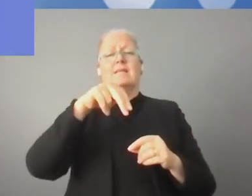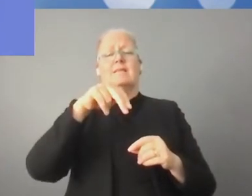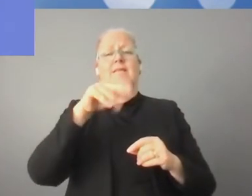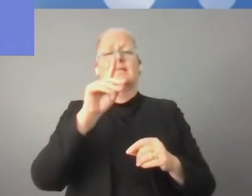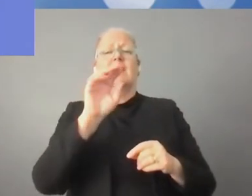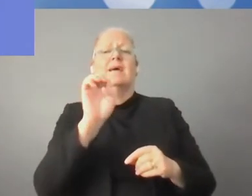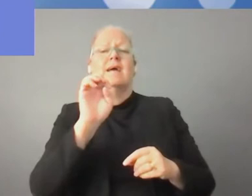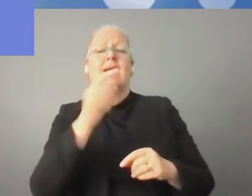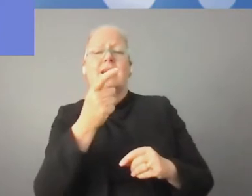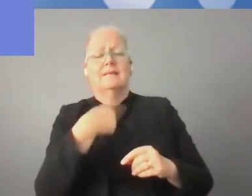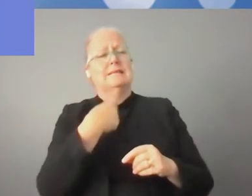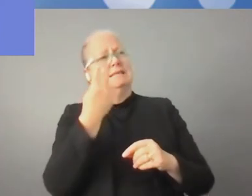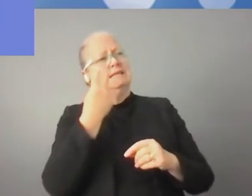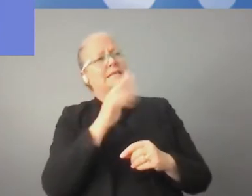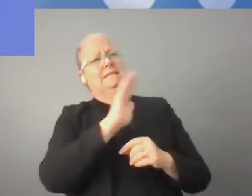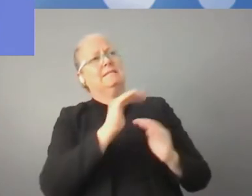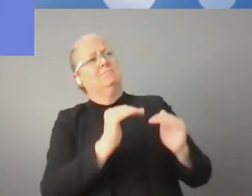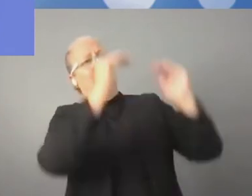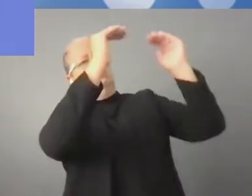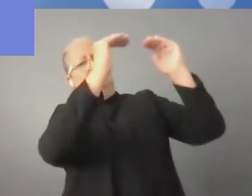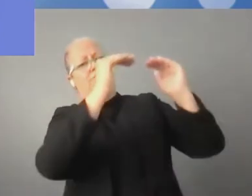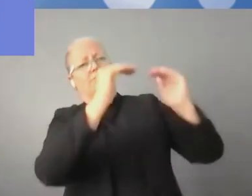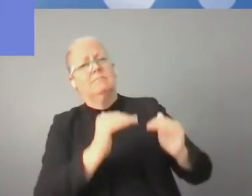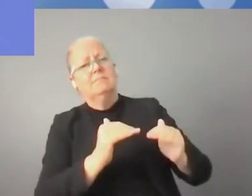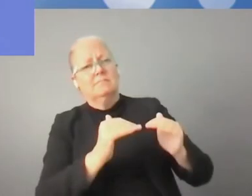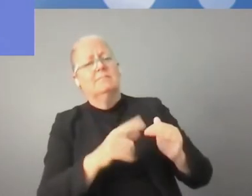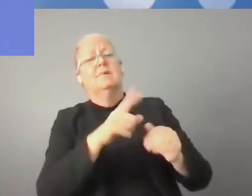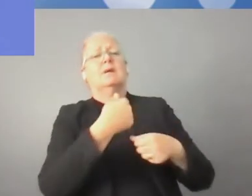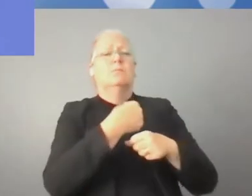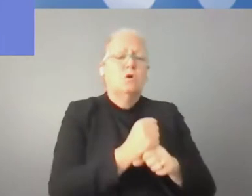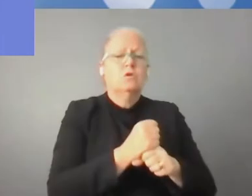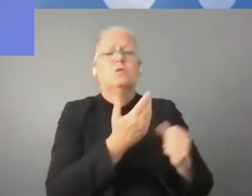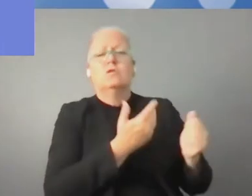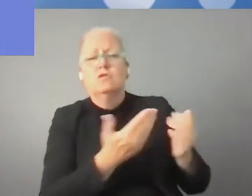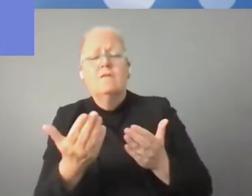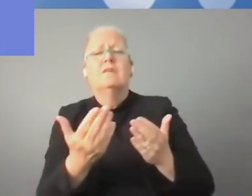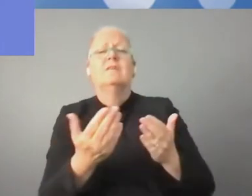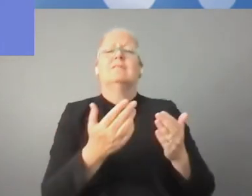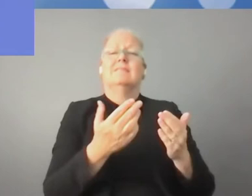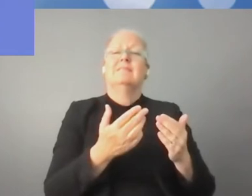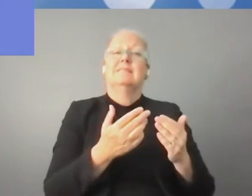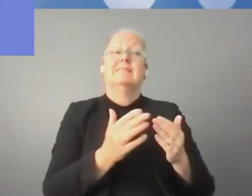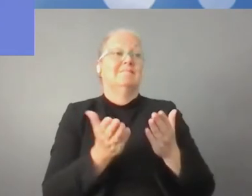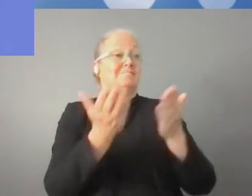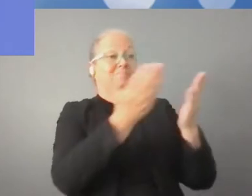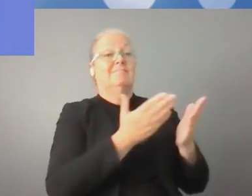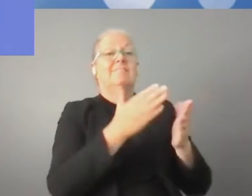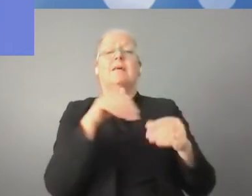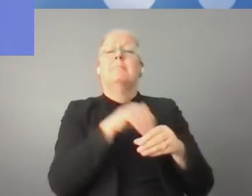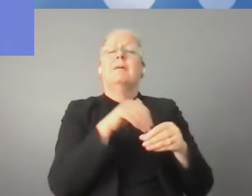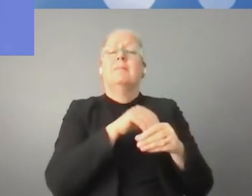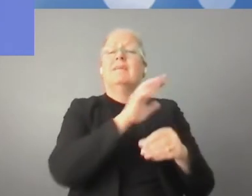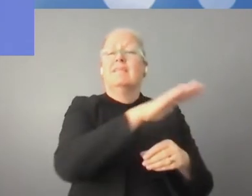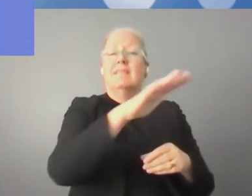Usted dijo que esto quizás va un poco más despacio de lo que esperaríamos, así que creo que en esto deberíamos concentrarnos,